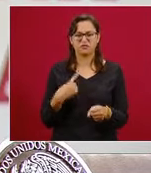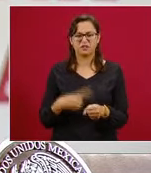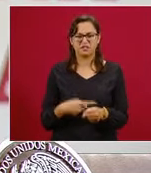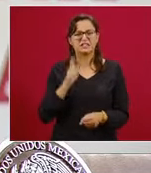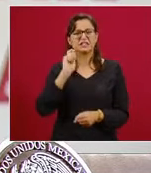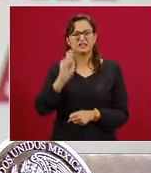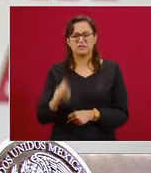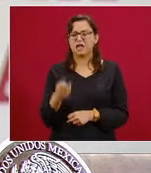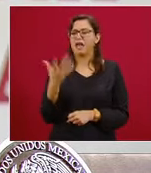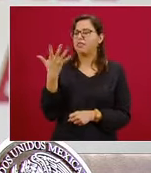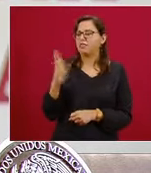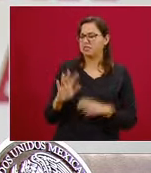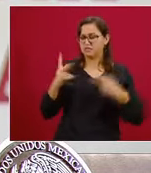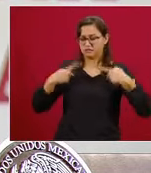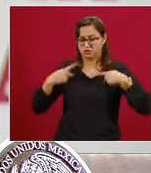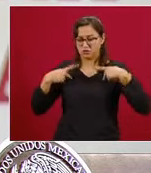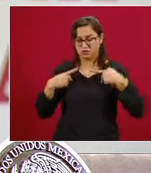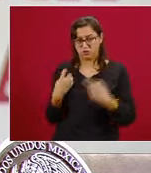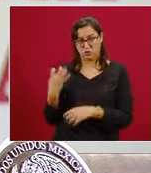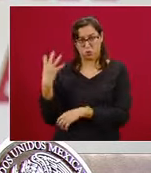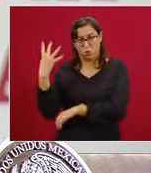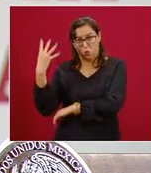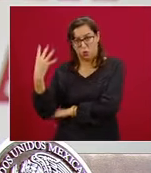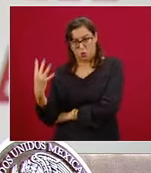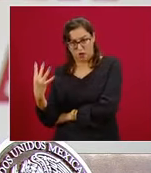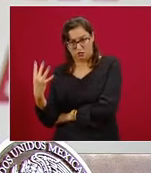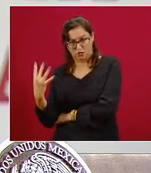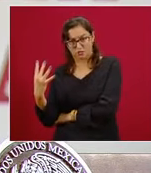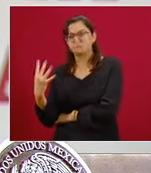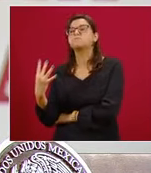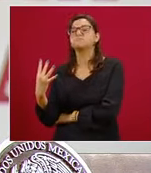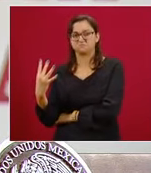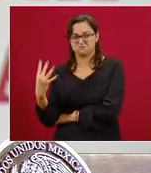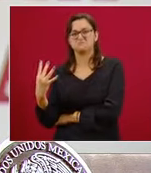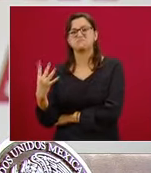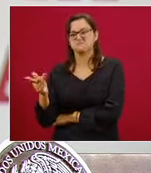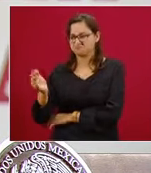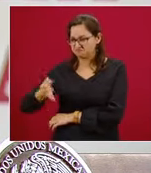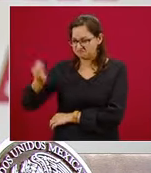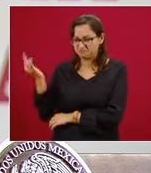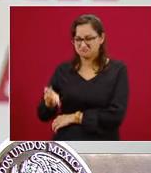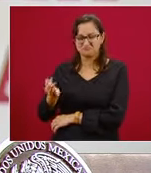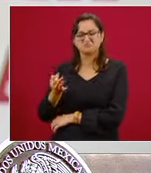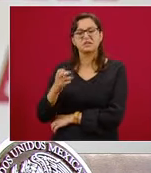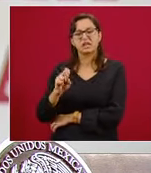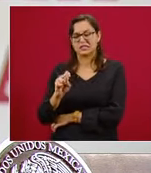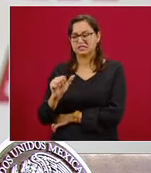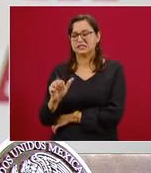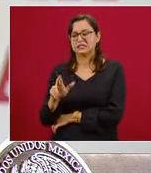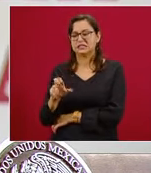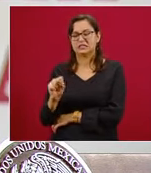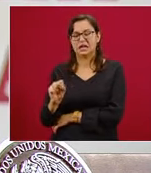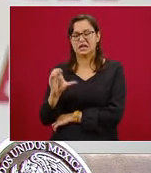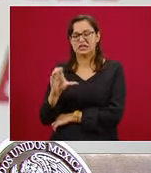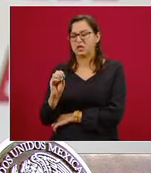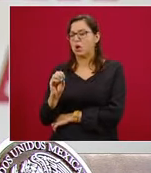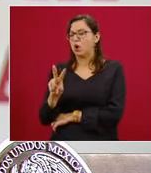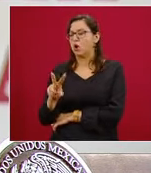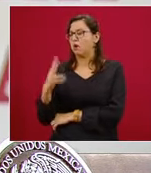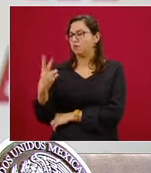diagnóstico que tienen infección demostrada por el virus SARS-CoV-2 causante de COVID,